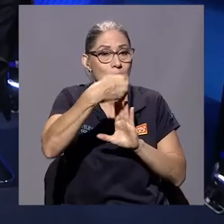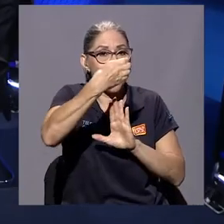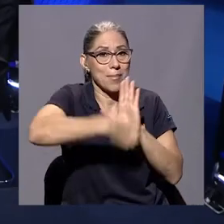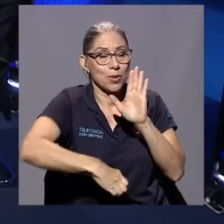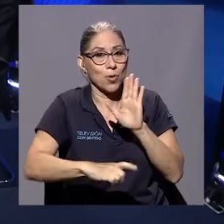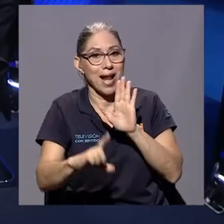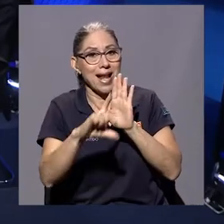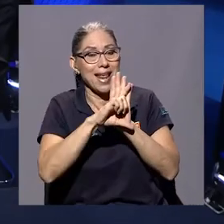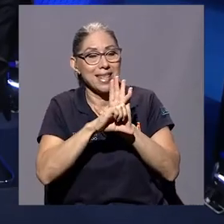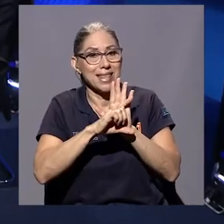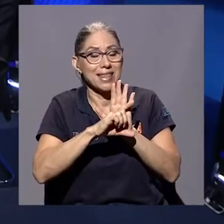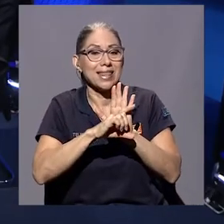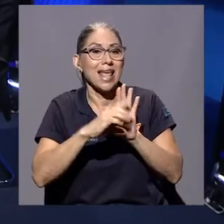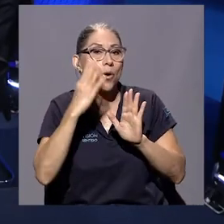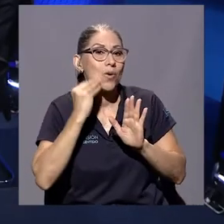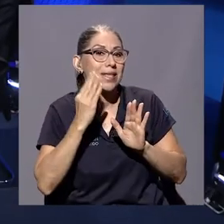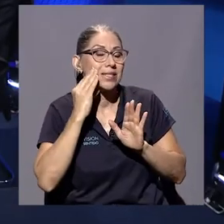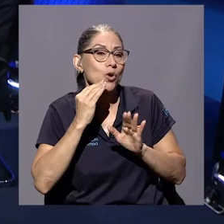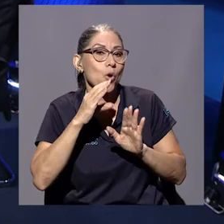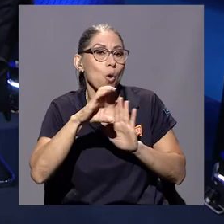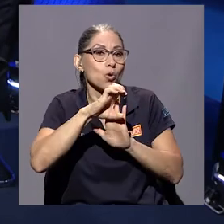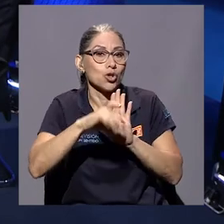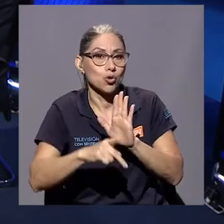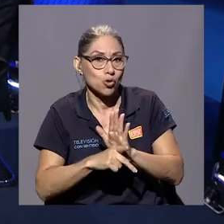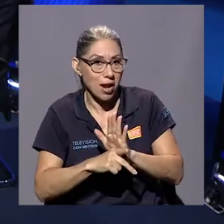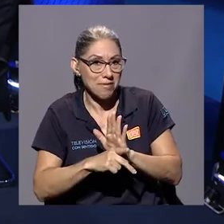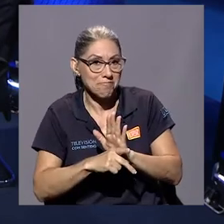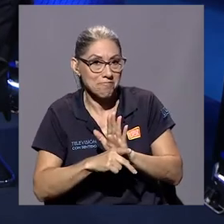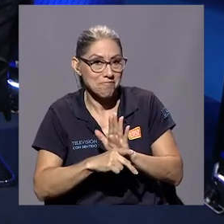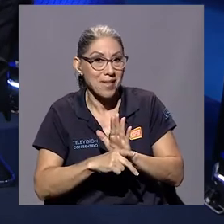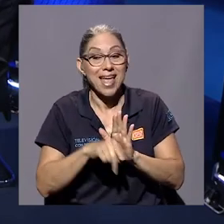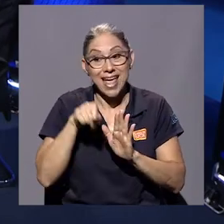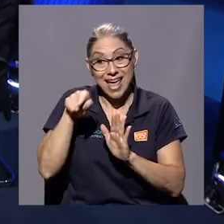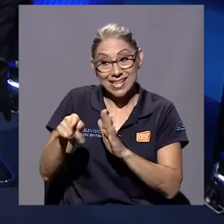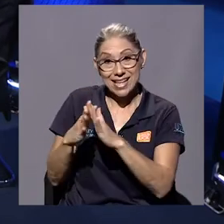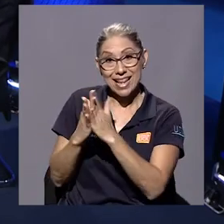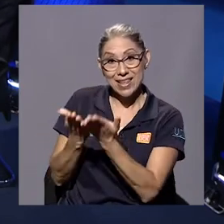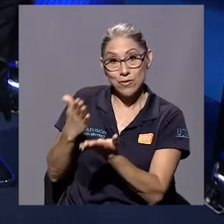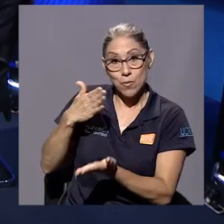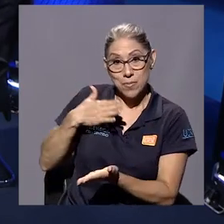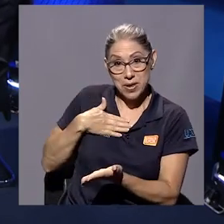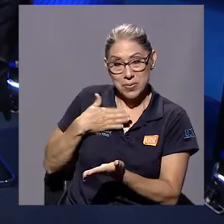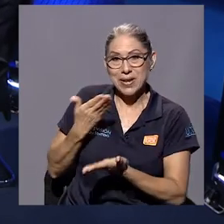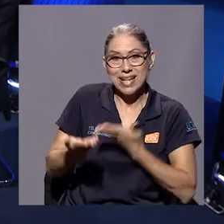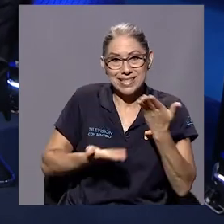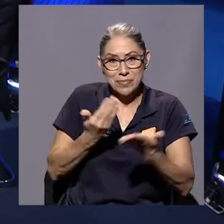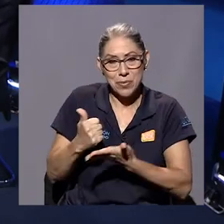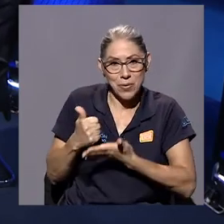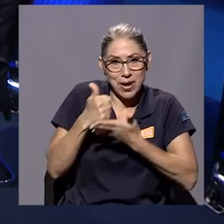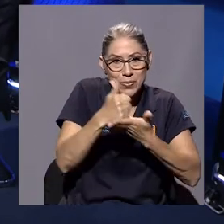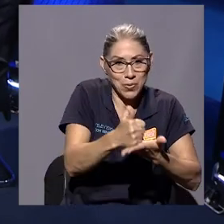les había servido como de base para escribir parte de lo que ellos hicieron. Después de ahí,